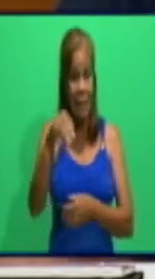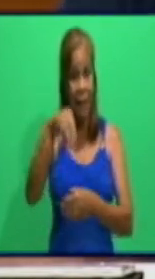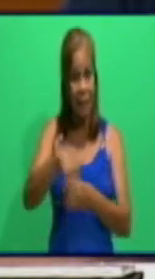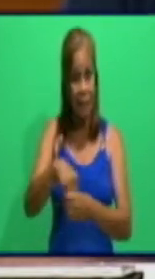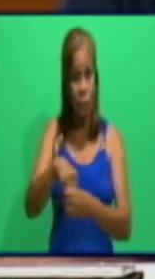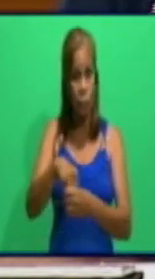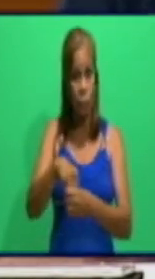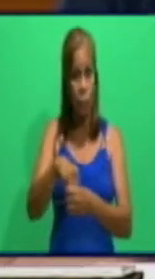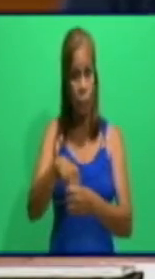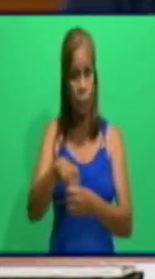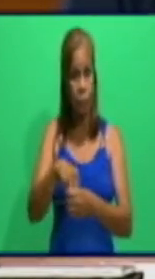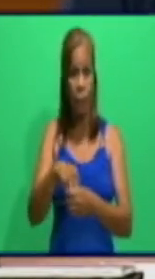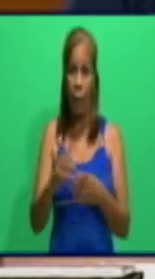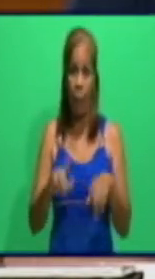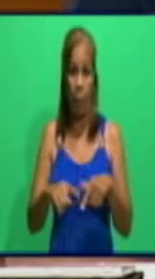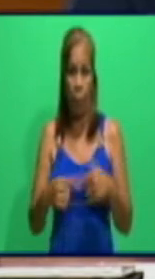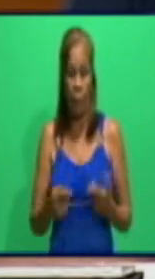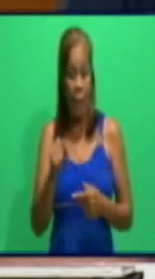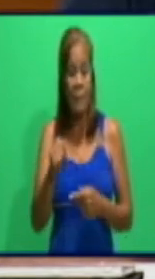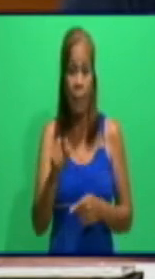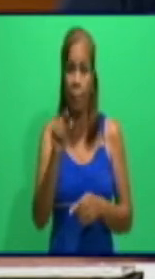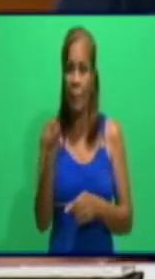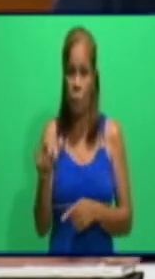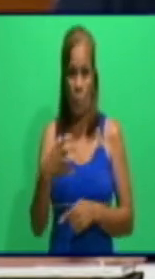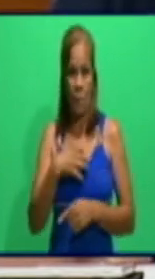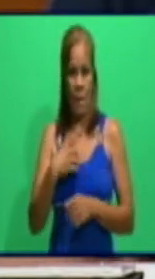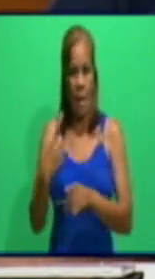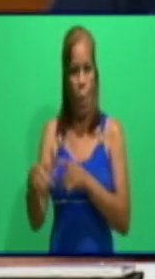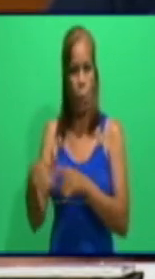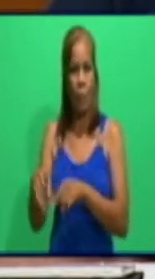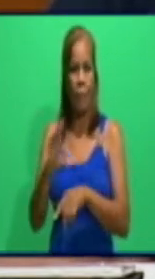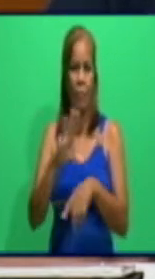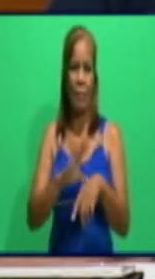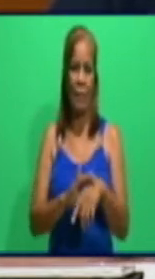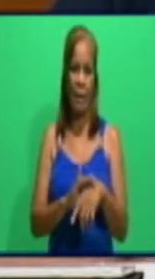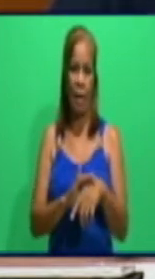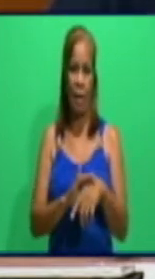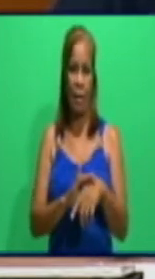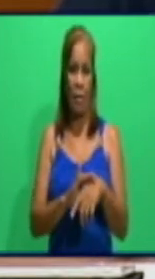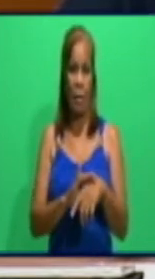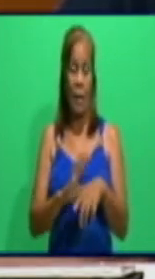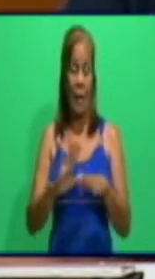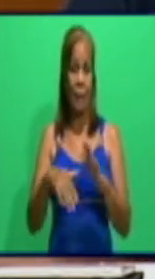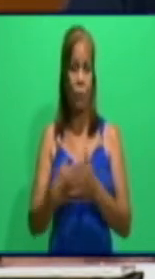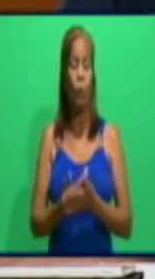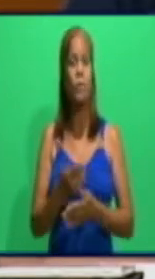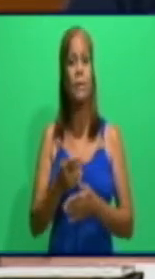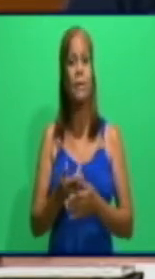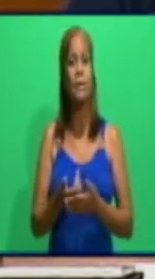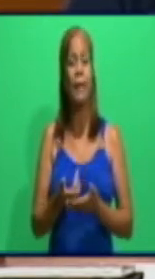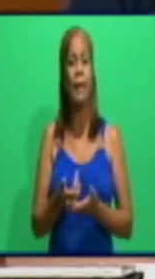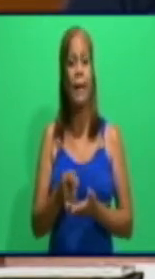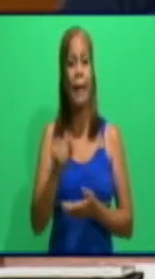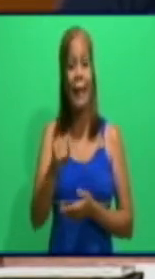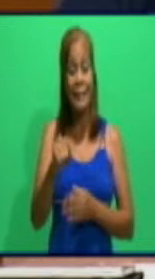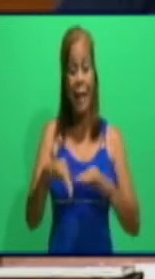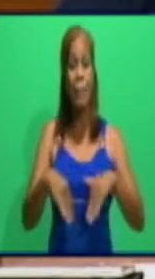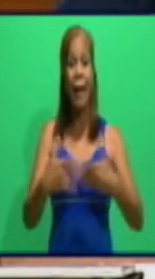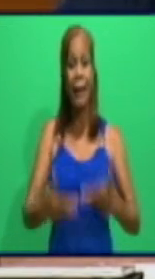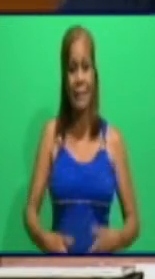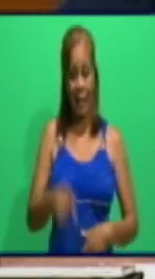estén enfermas porque el embarazo es un estado fisiológico, pero bueno, la maternidad, tienen alguna patología asociada y por eso tienen que estar ahí.